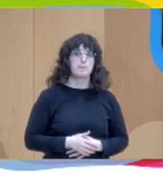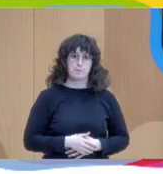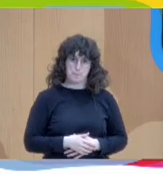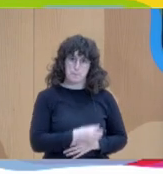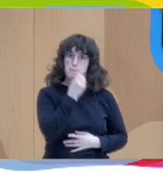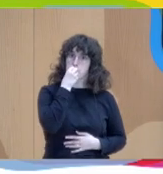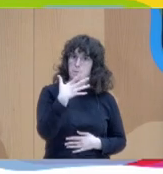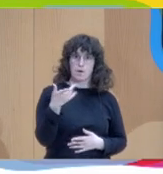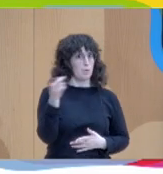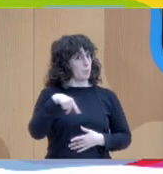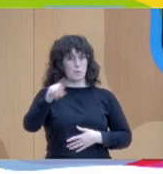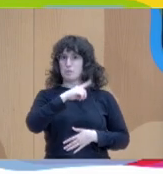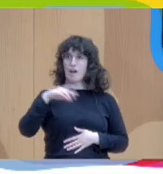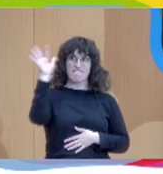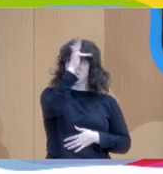irradeáis fe